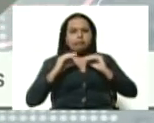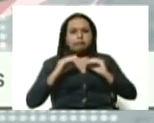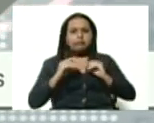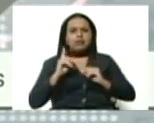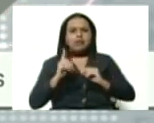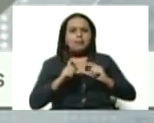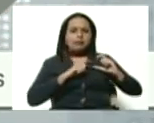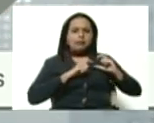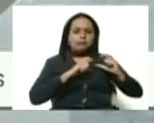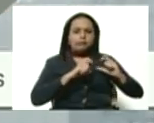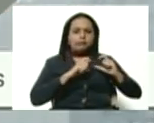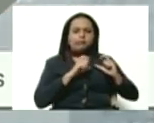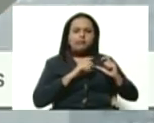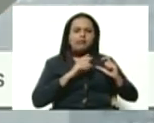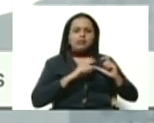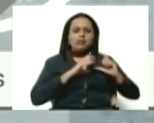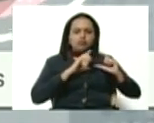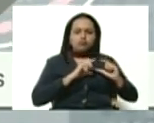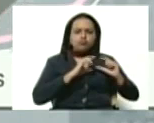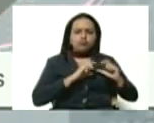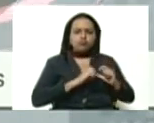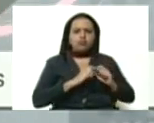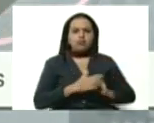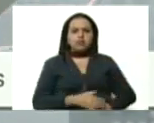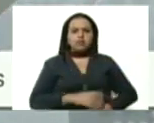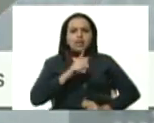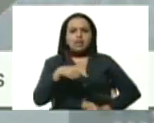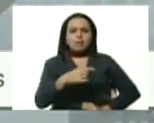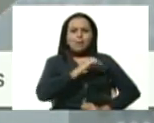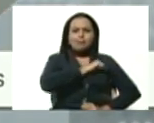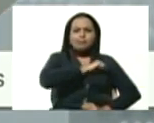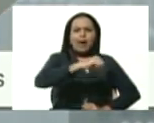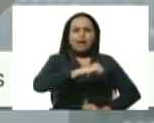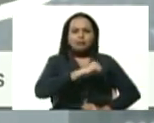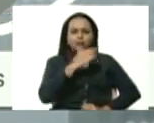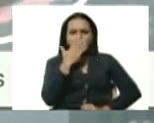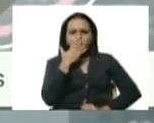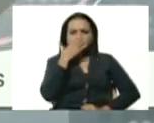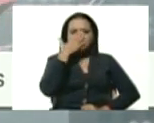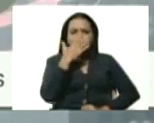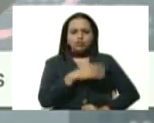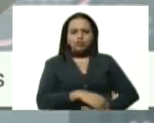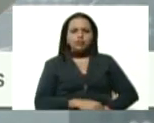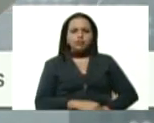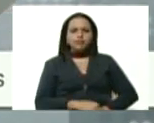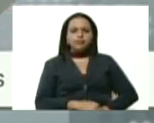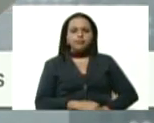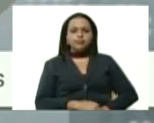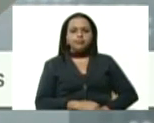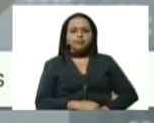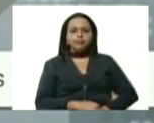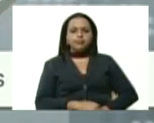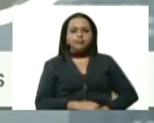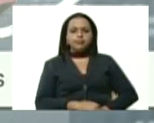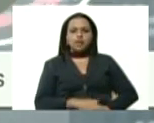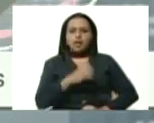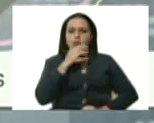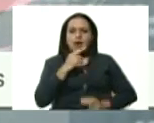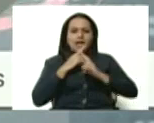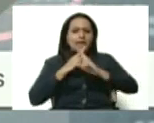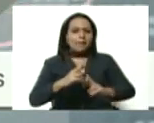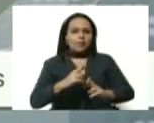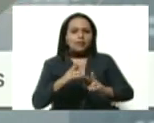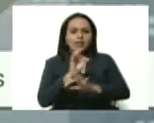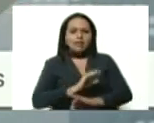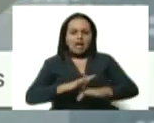que desencadenó en un paro cardiorespiratorio que no respondió a las maniobras